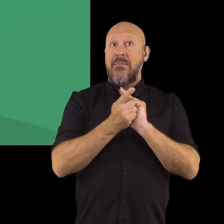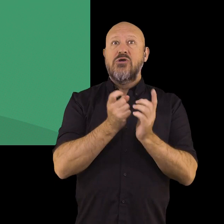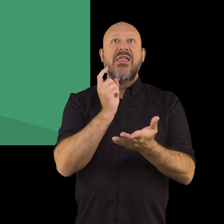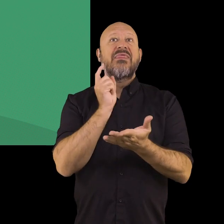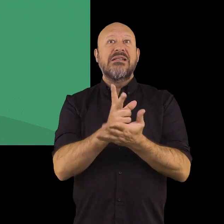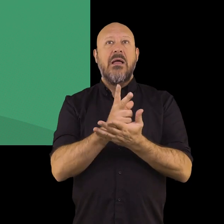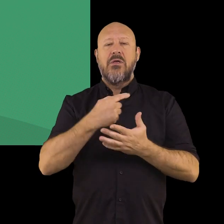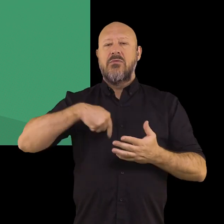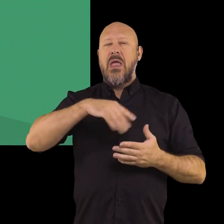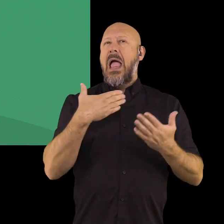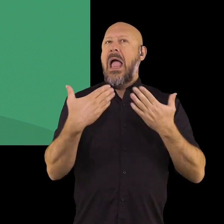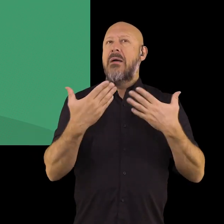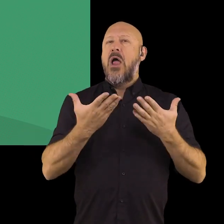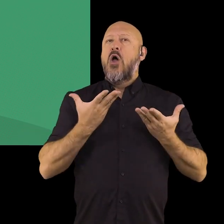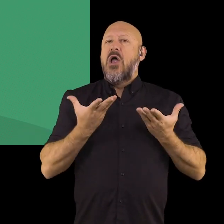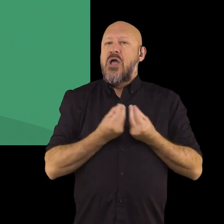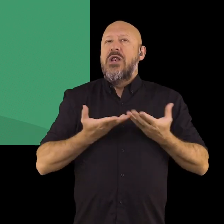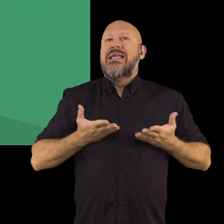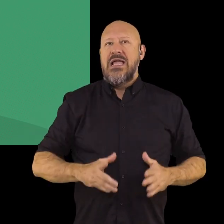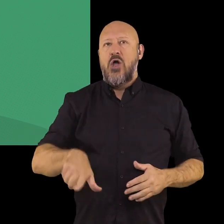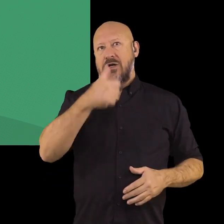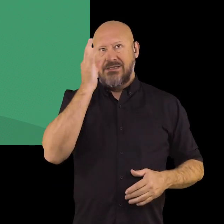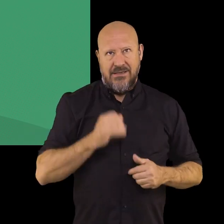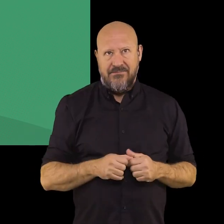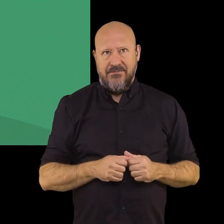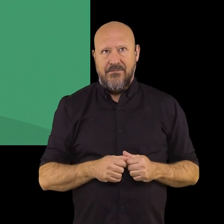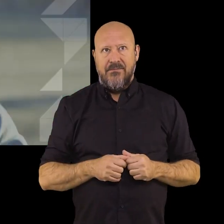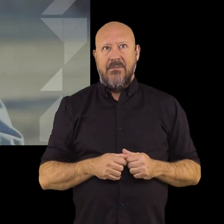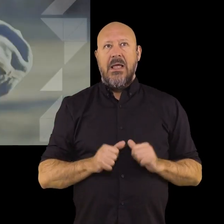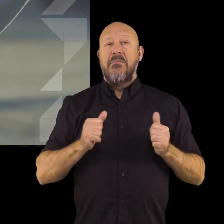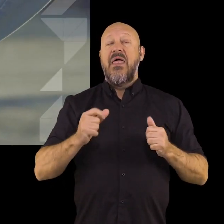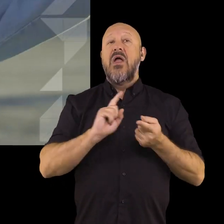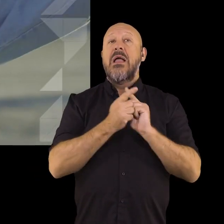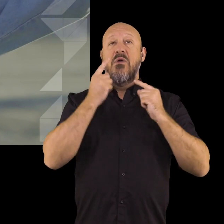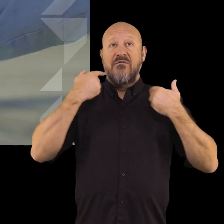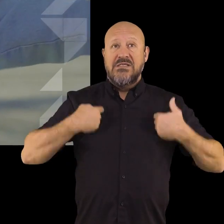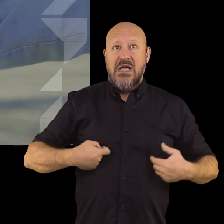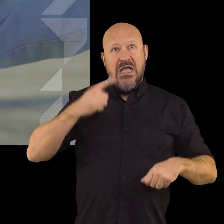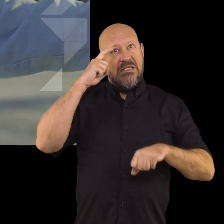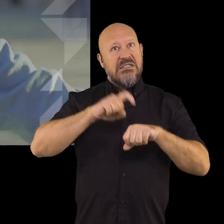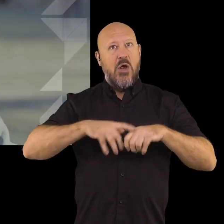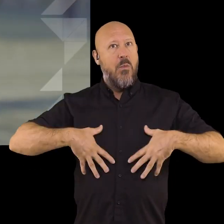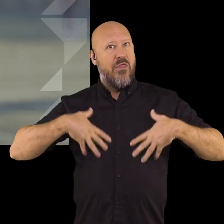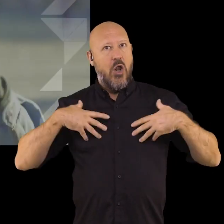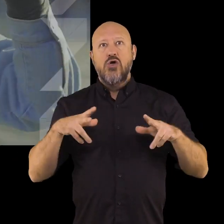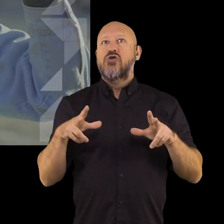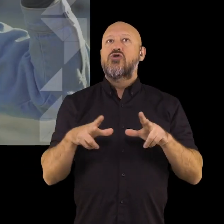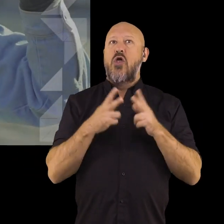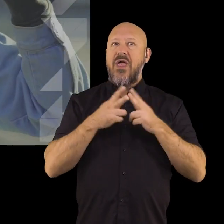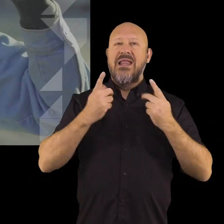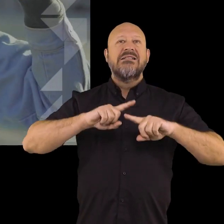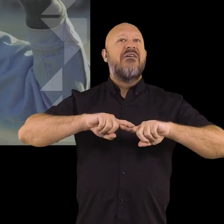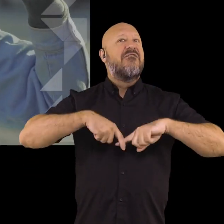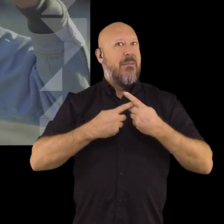Cambios y desafíos que hemos de hablar con nuestros hijos e hijas. Aparecen los cambios físicos, psicoemocionales,